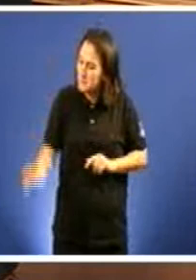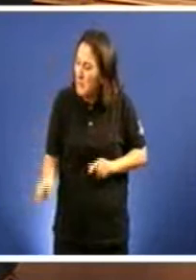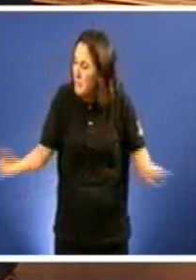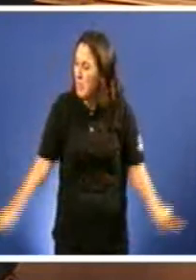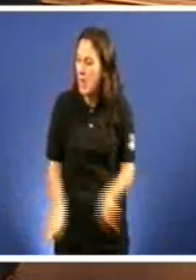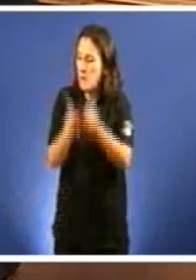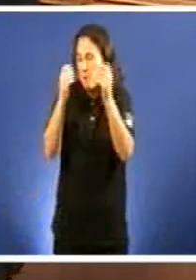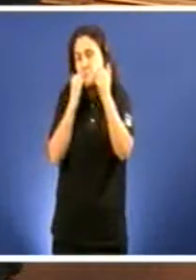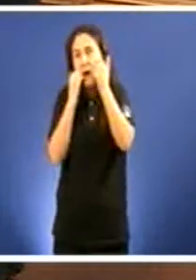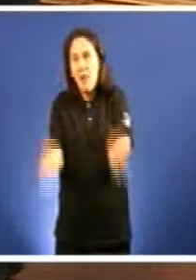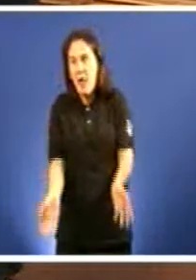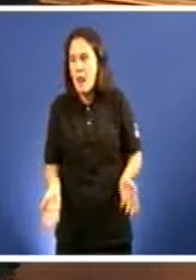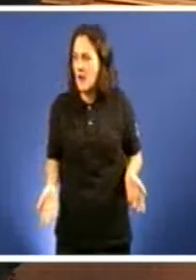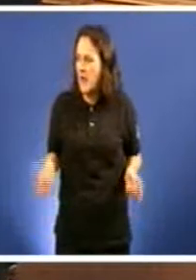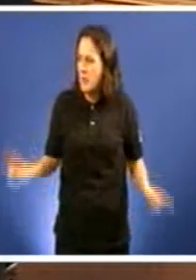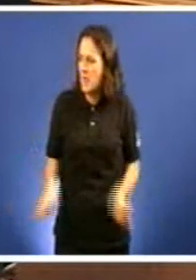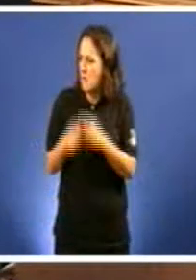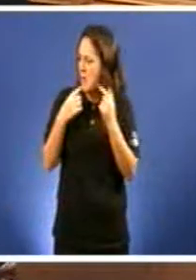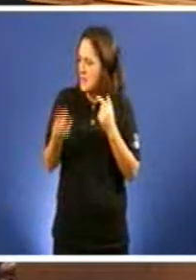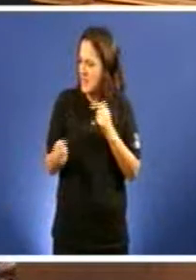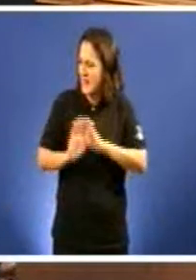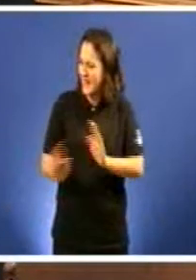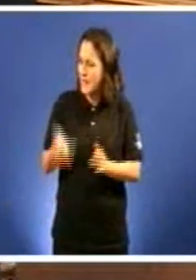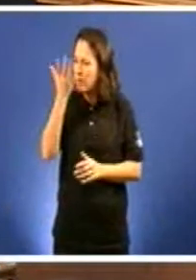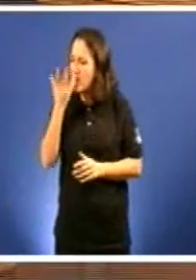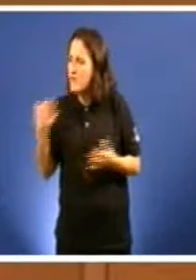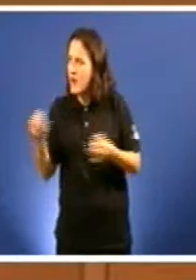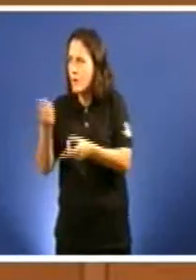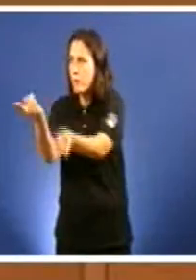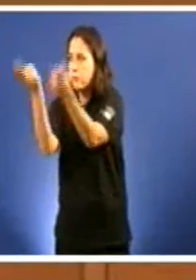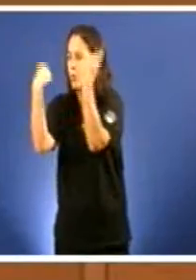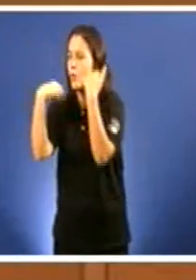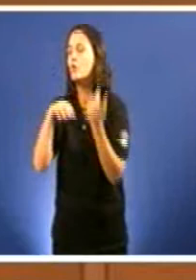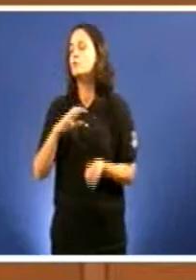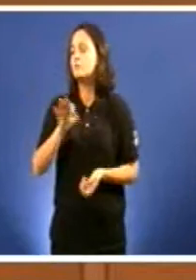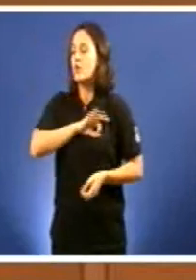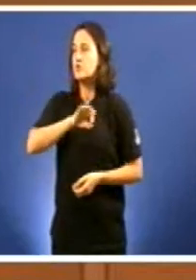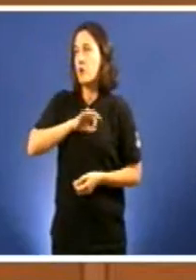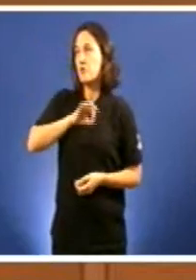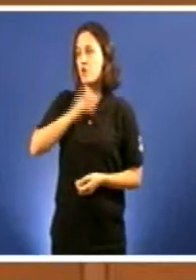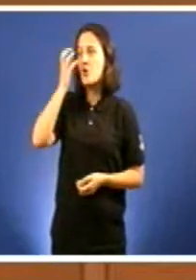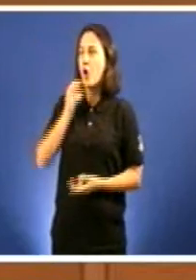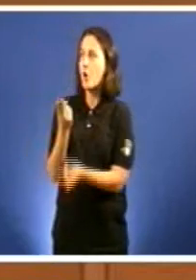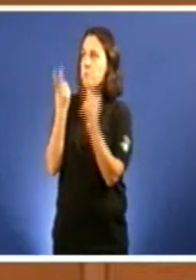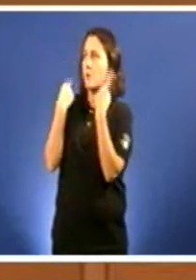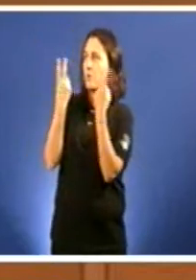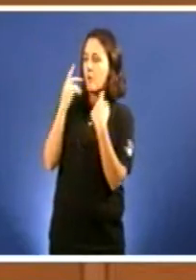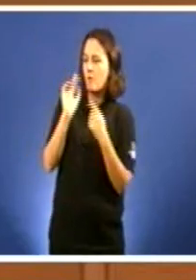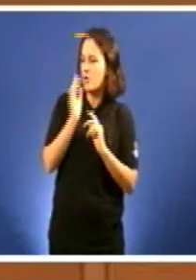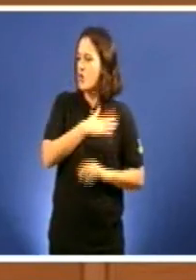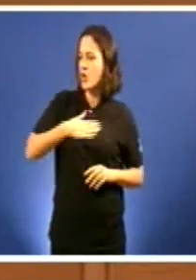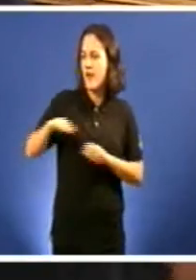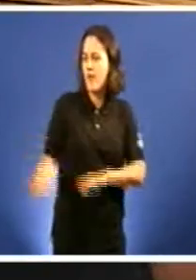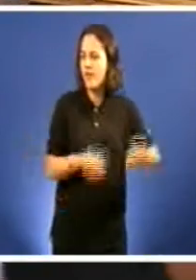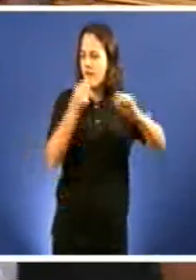xe importa, diga o que diga, señor Feijó. Preferiu obedecer ao señor Rajoy antes que defender os intereses de Galiza.